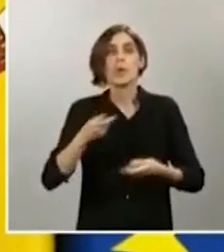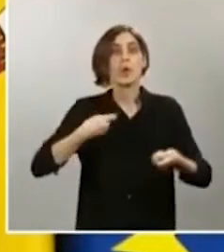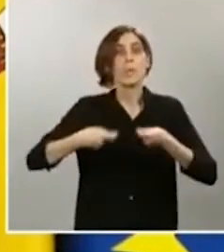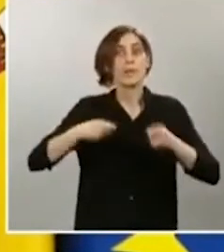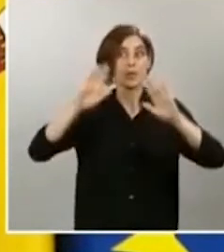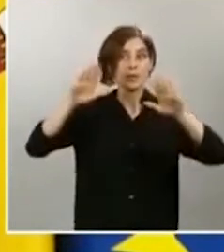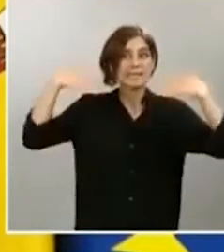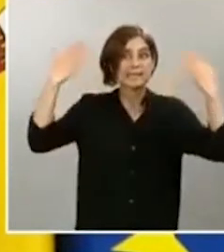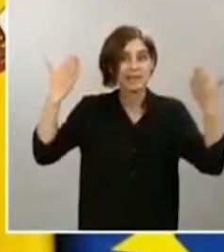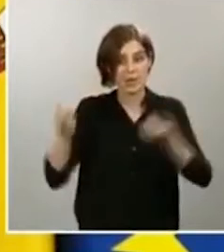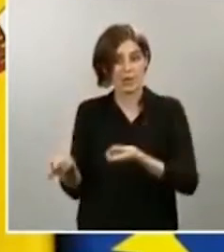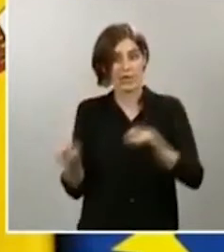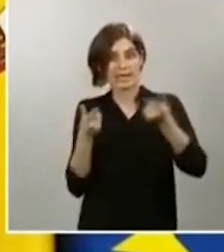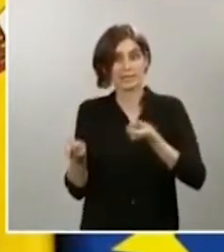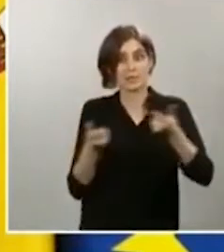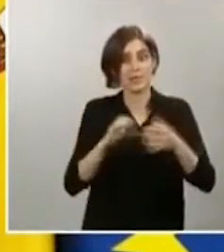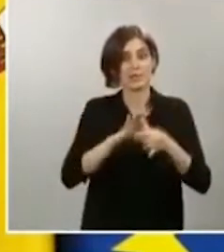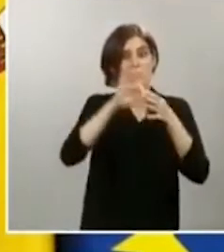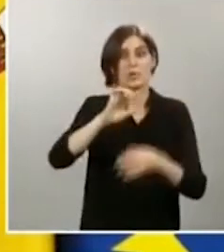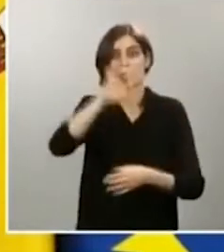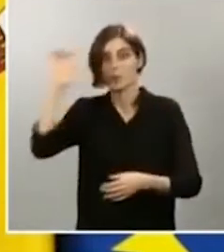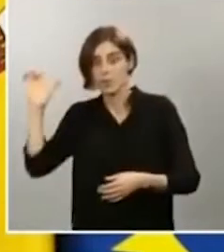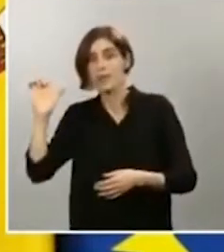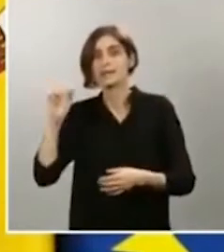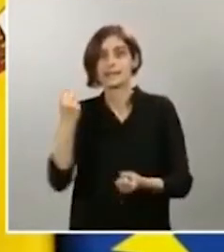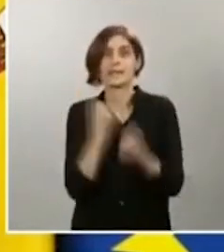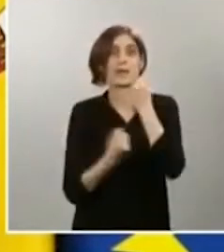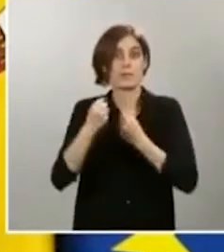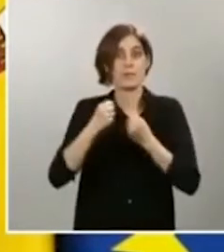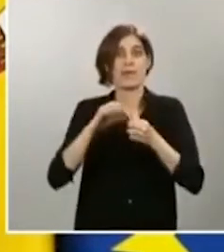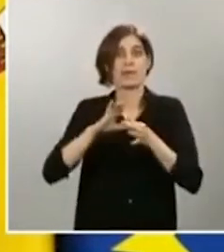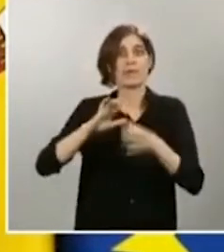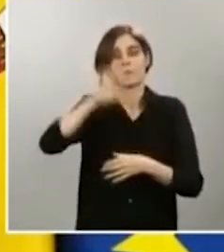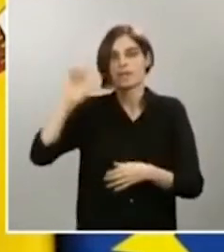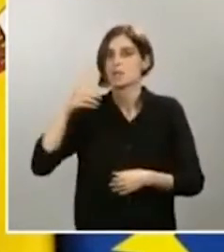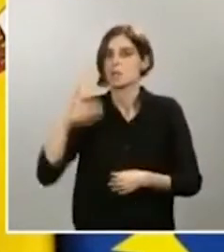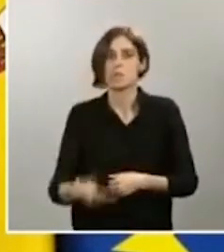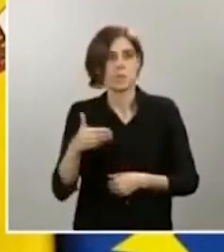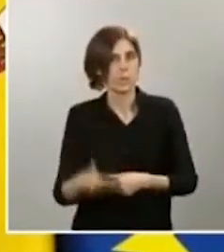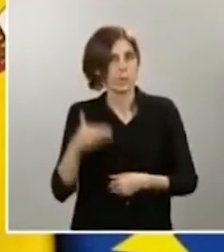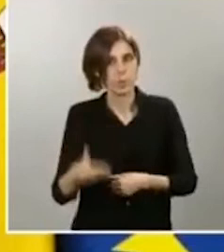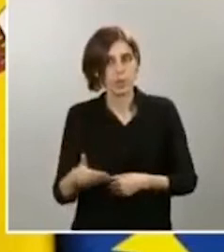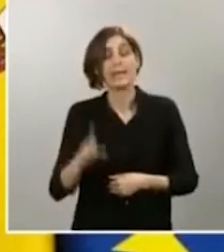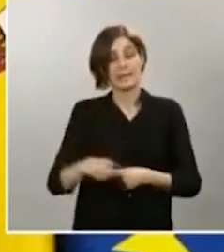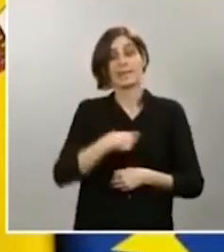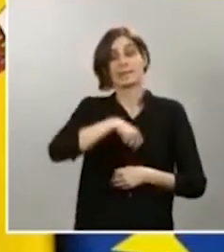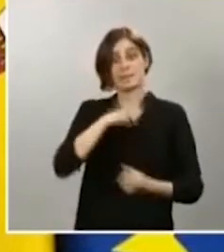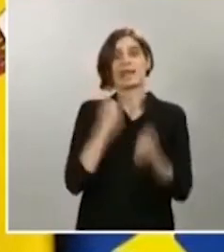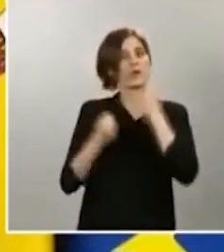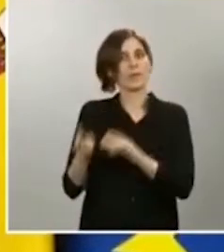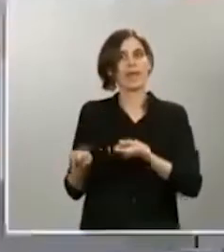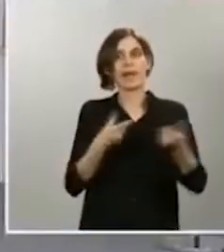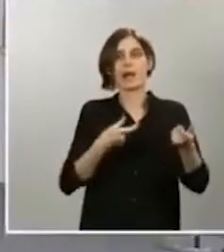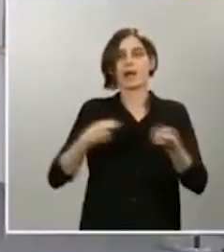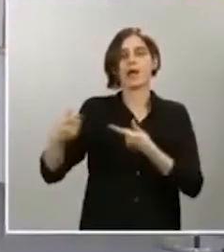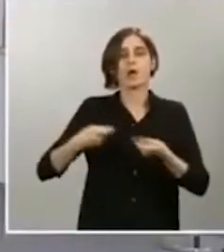la Unión Europea y en la economía de la Unión Europea, y dada la importancia del comercio para la economía española. Bien,